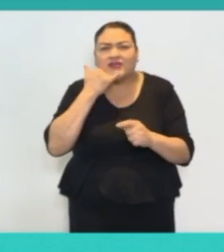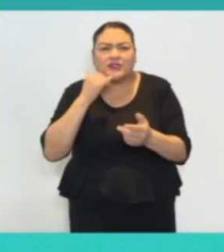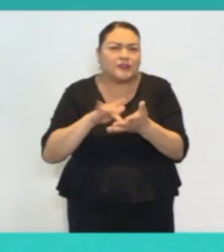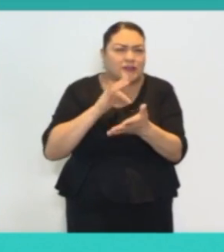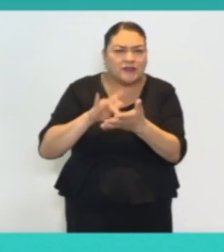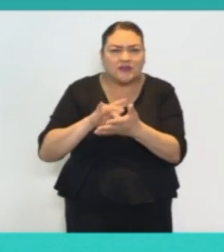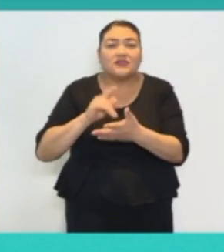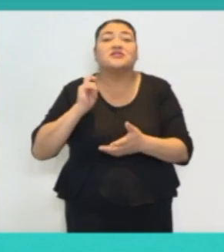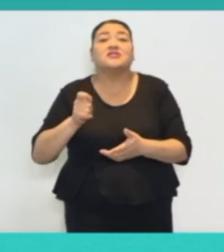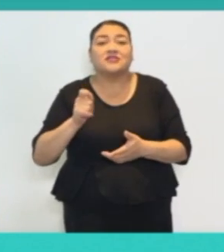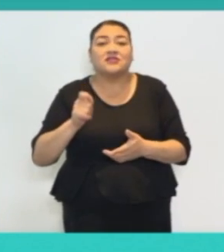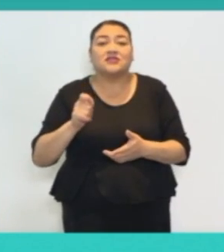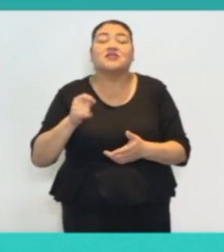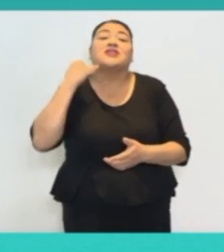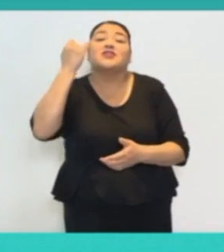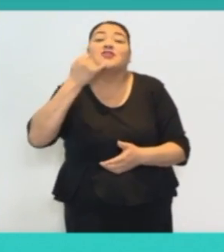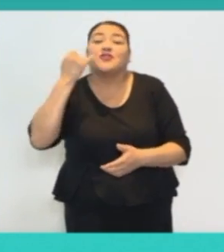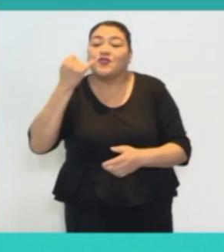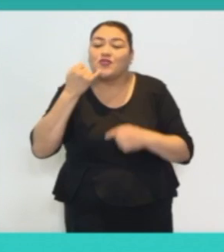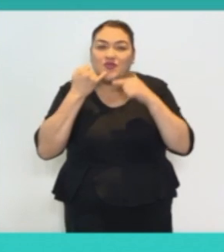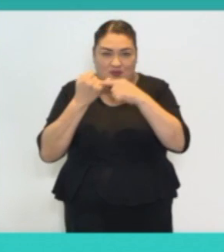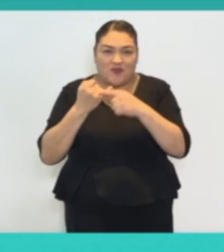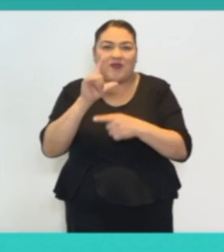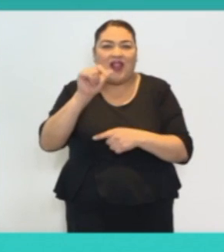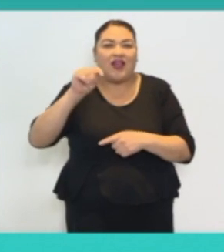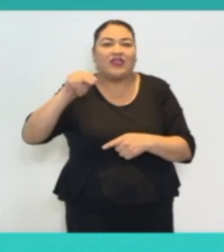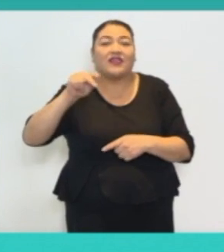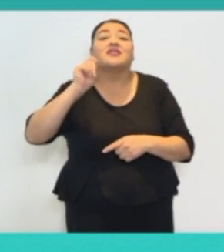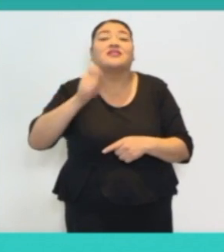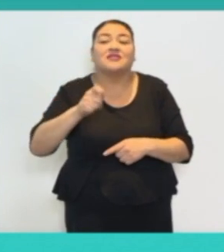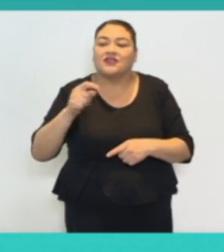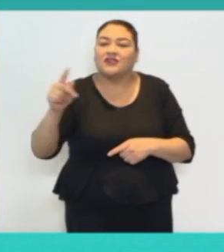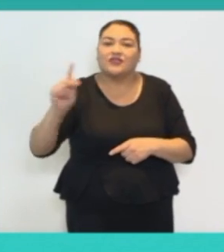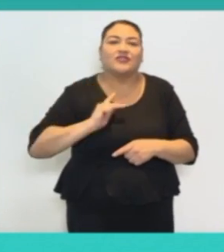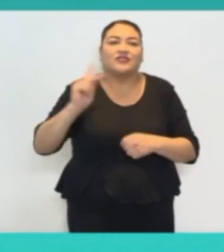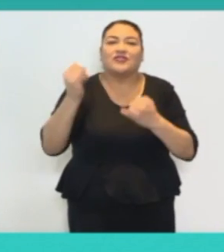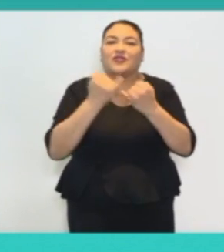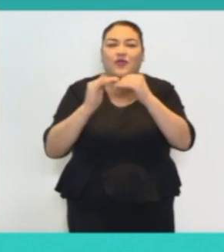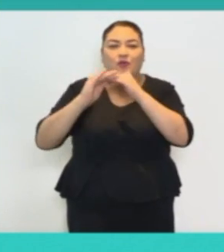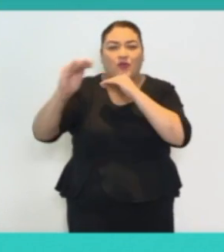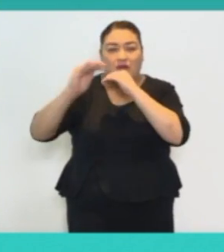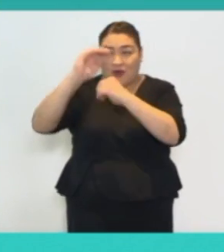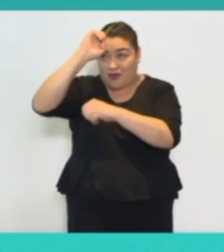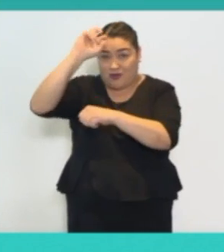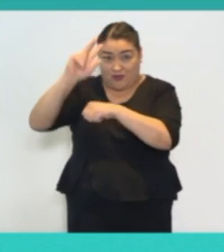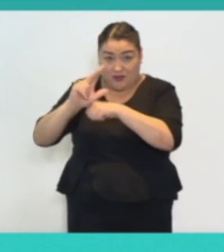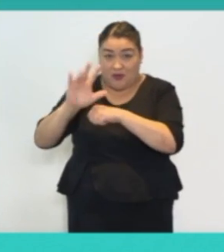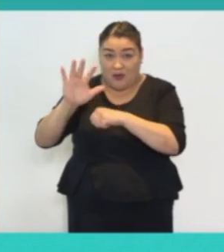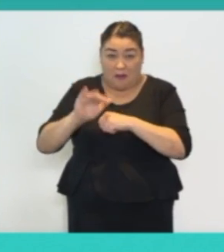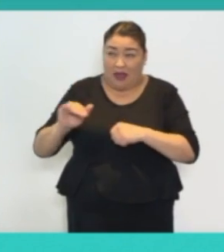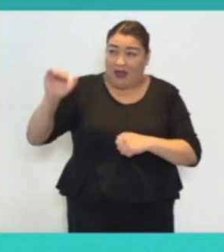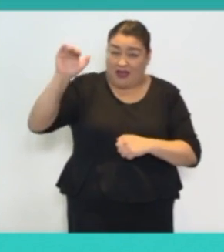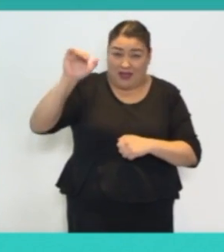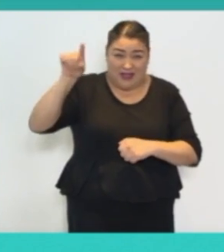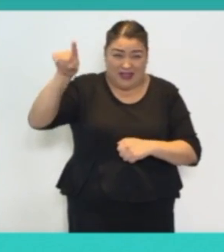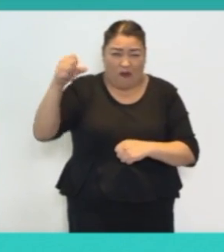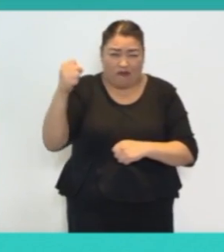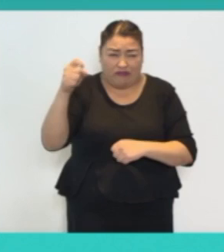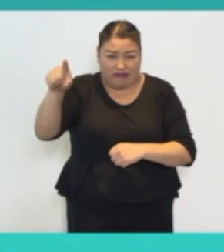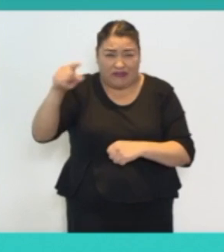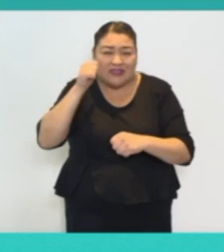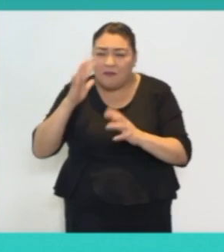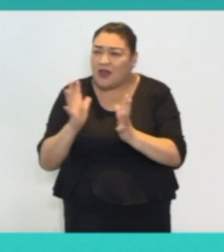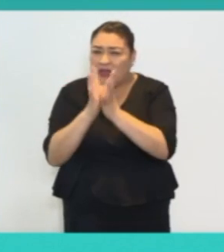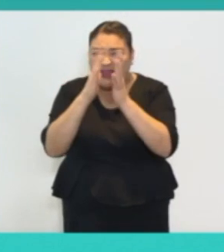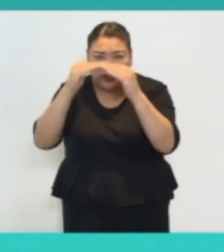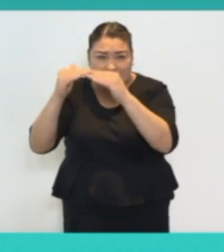que utraque unum signifique que logremos alcanzar el sitial estupendo que Europa, como máxima expresión de la democracia